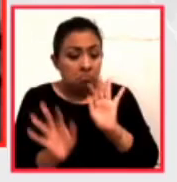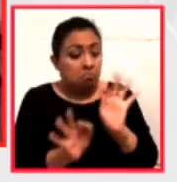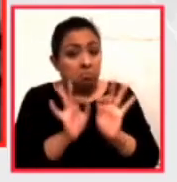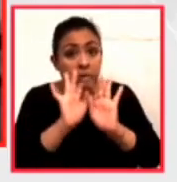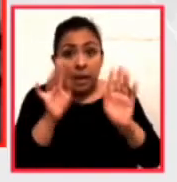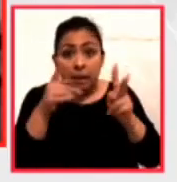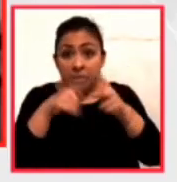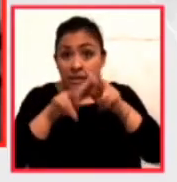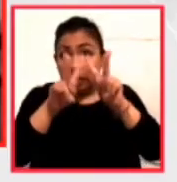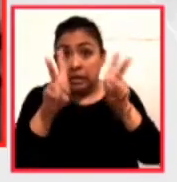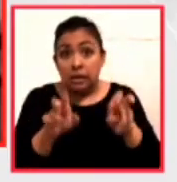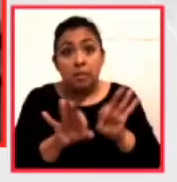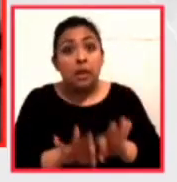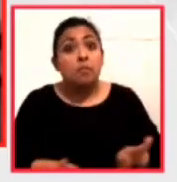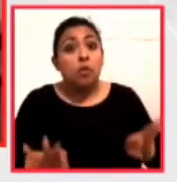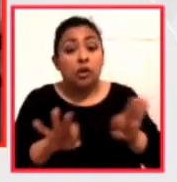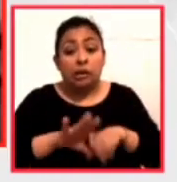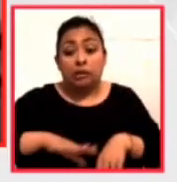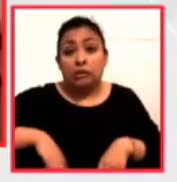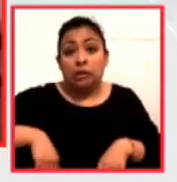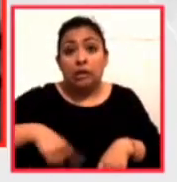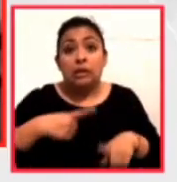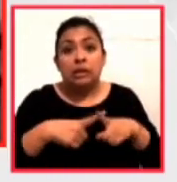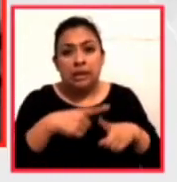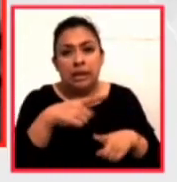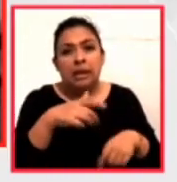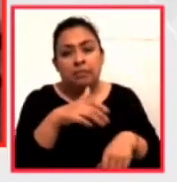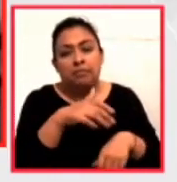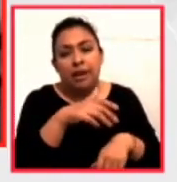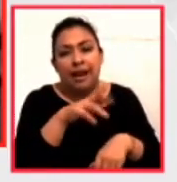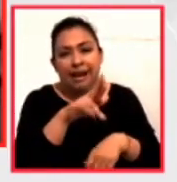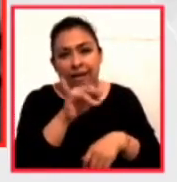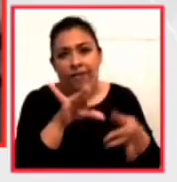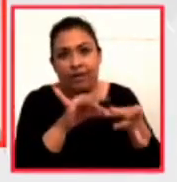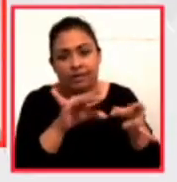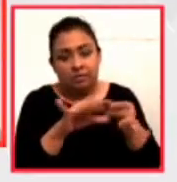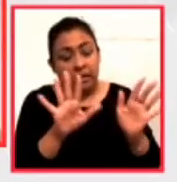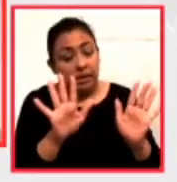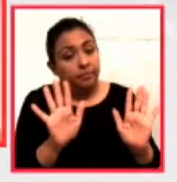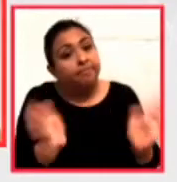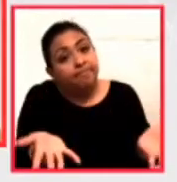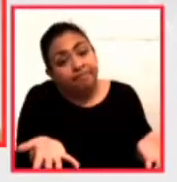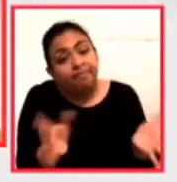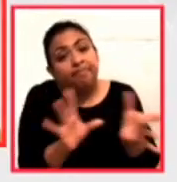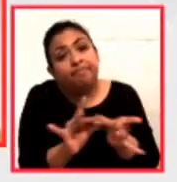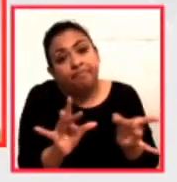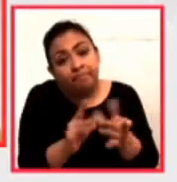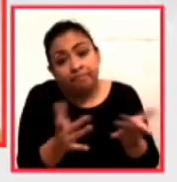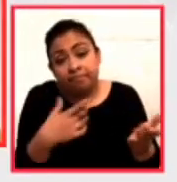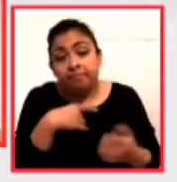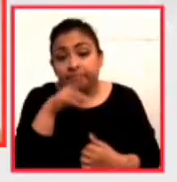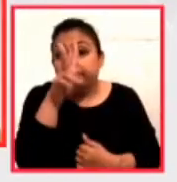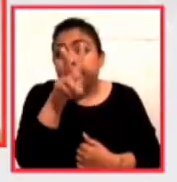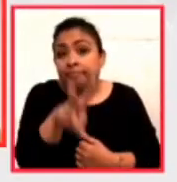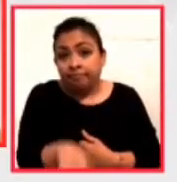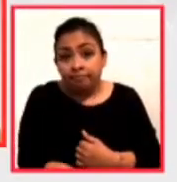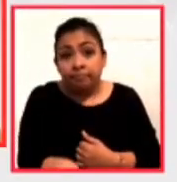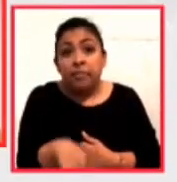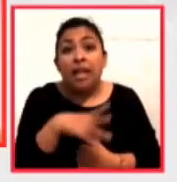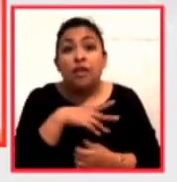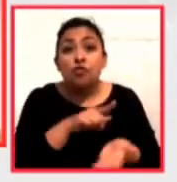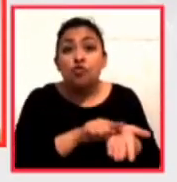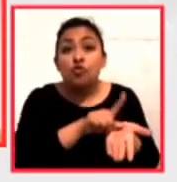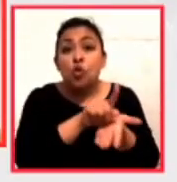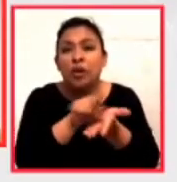con este tema tan importante que acaba de tocar nuestro amigo Rafa. Y bueno, ¿qué les puedo contar? Ciertamente, en un tuit que